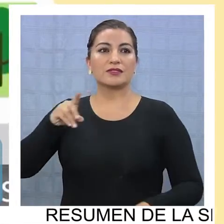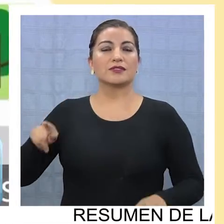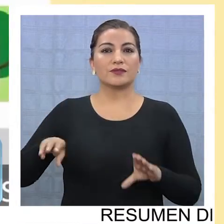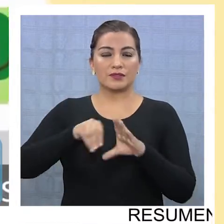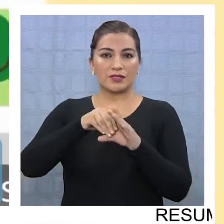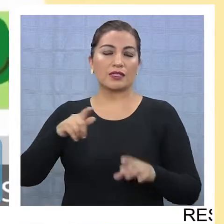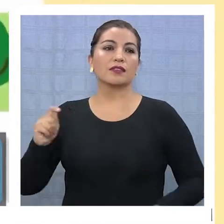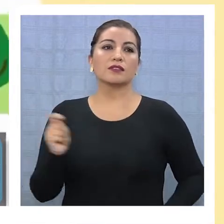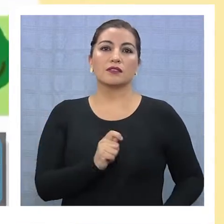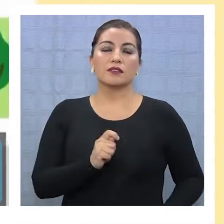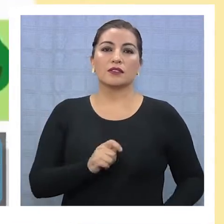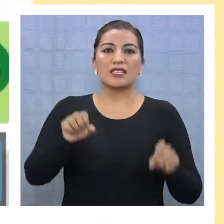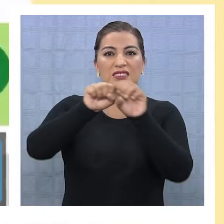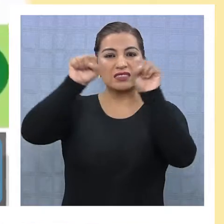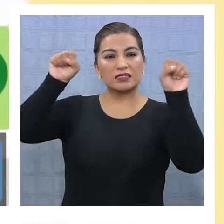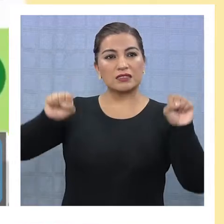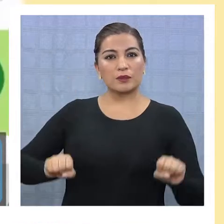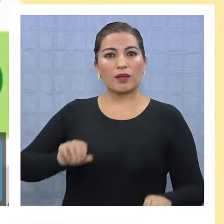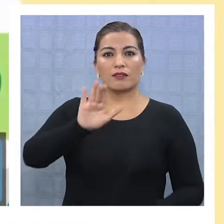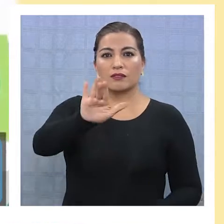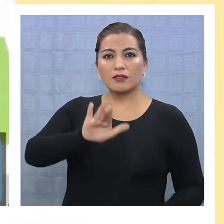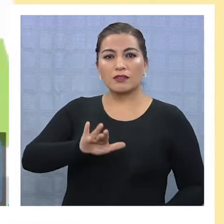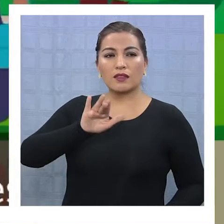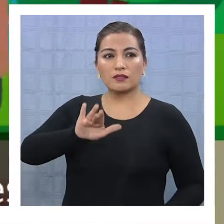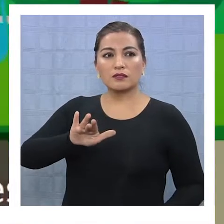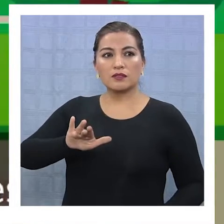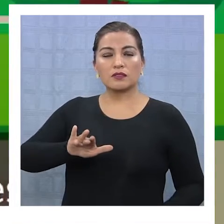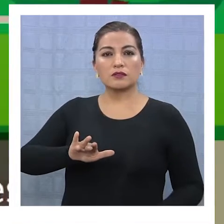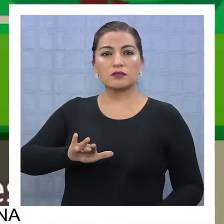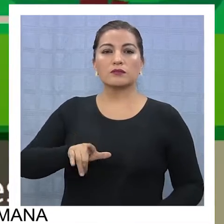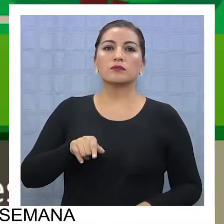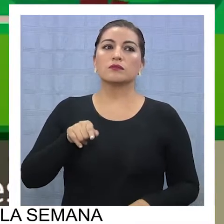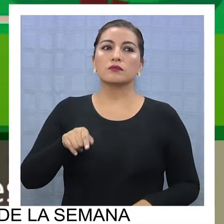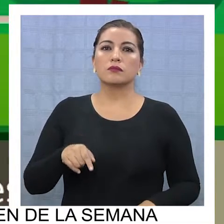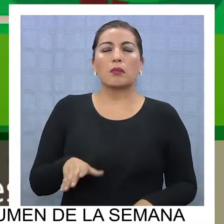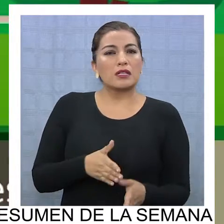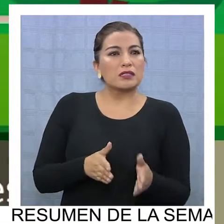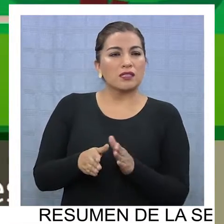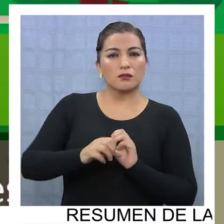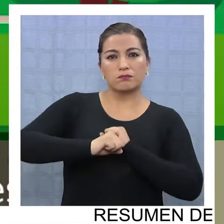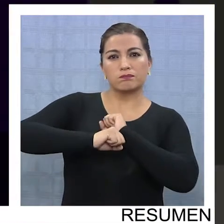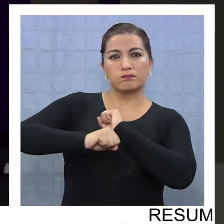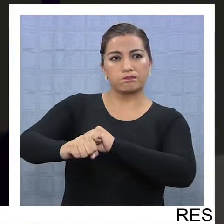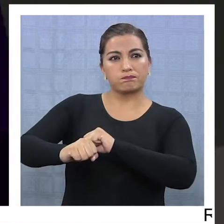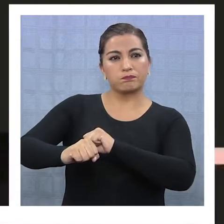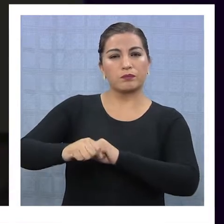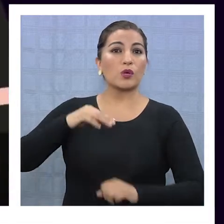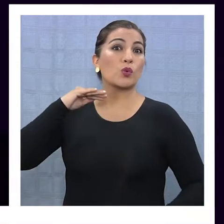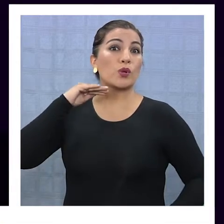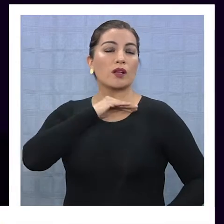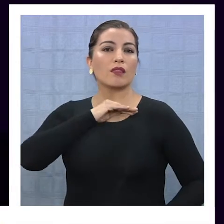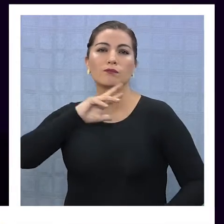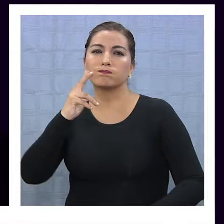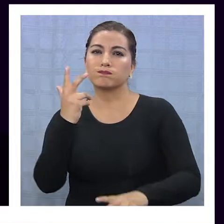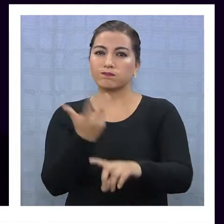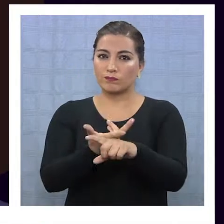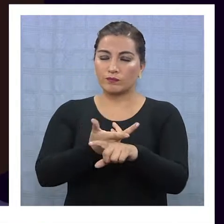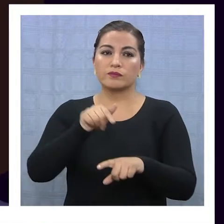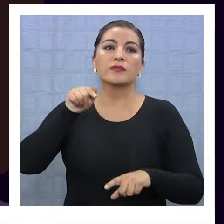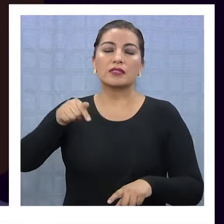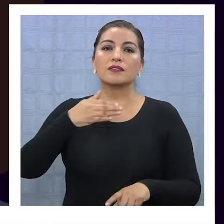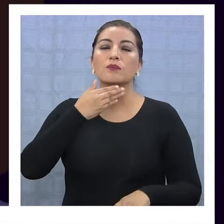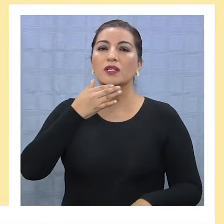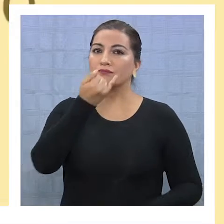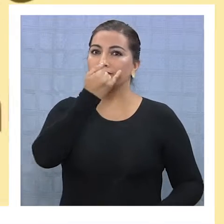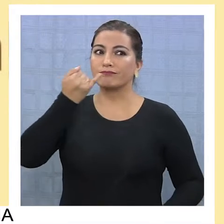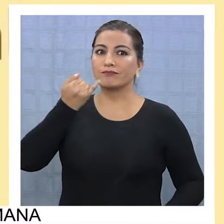realizó el lanzamiento del Sistema Táctico Operativo Policial STOP para combatir de forma eficaz la delincuencia y